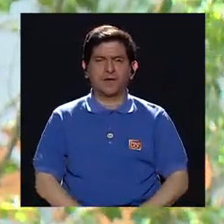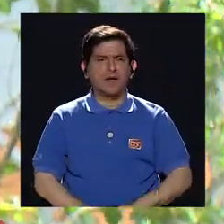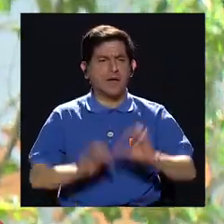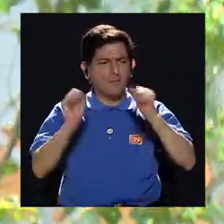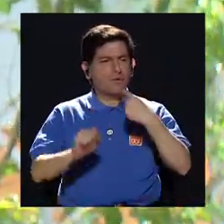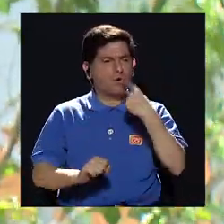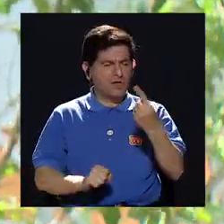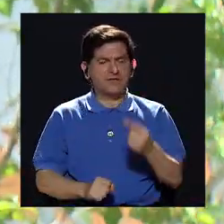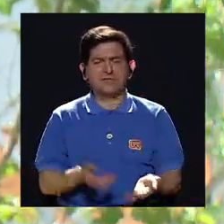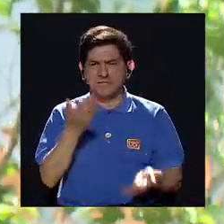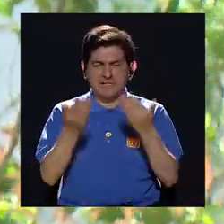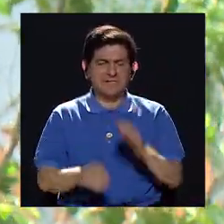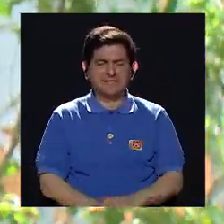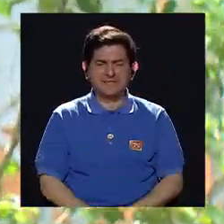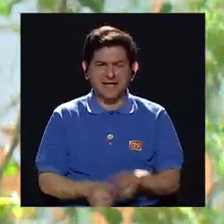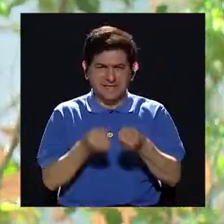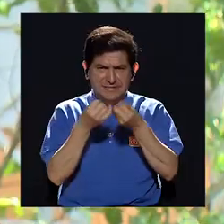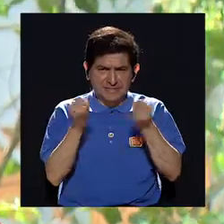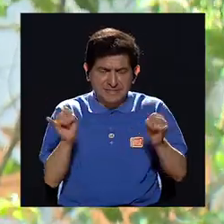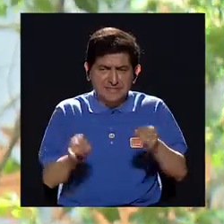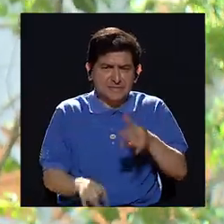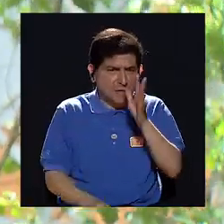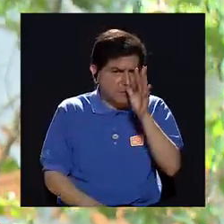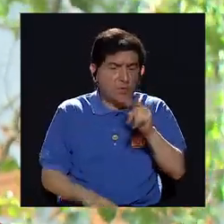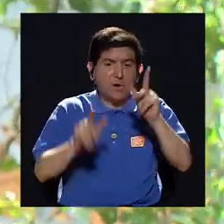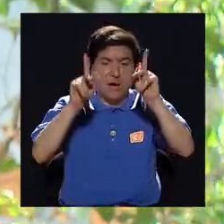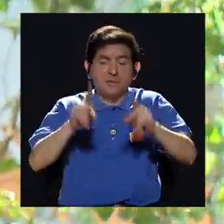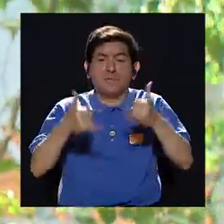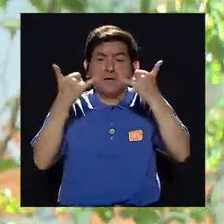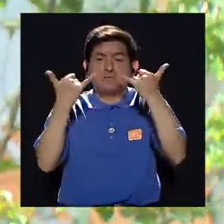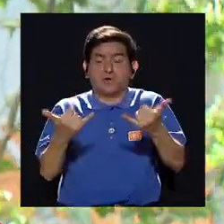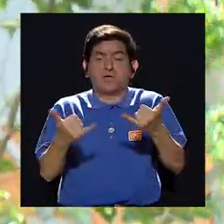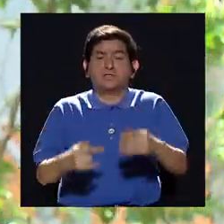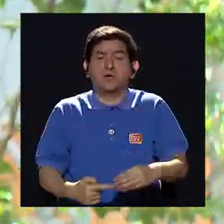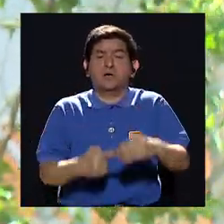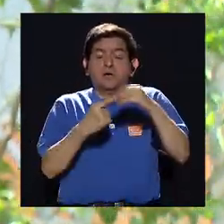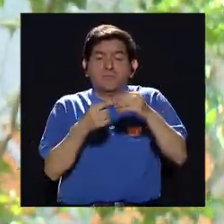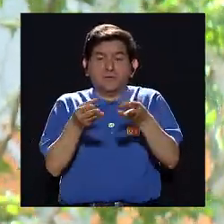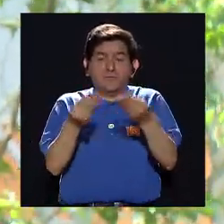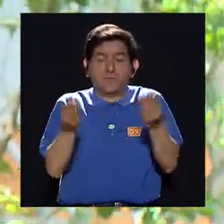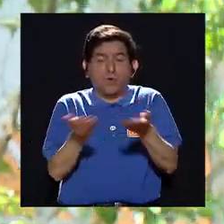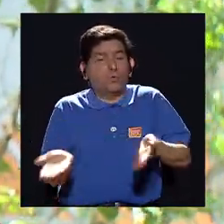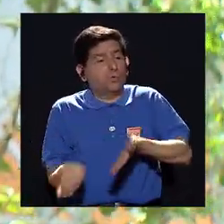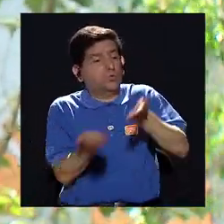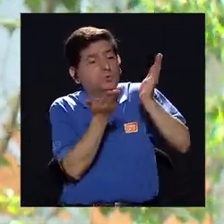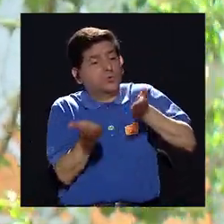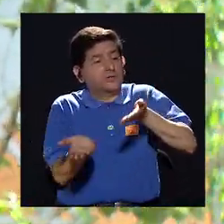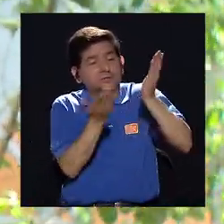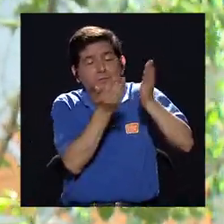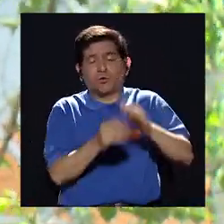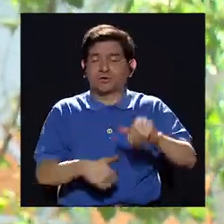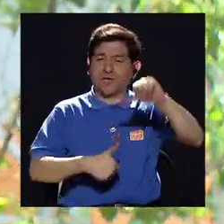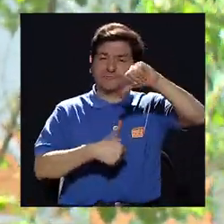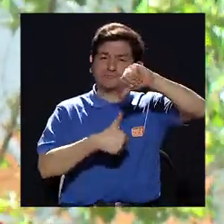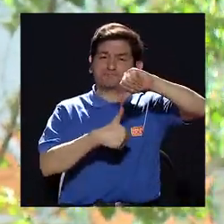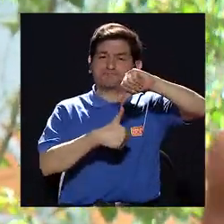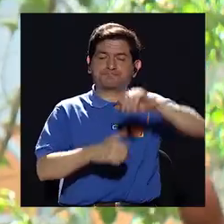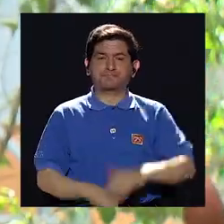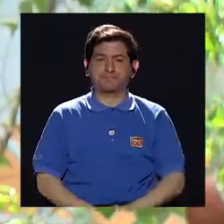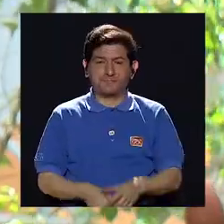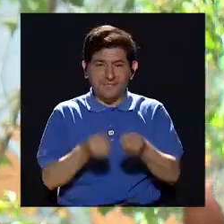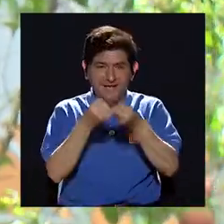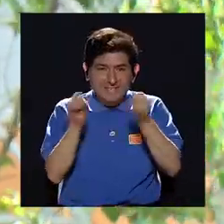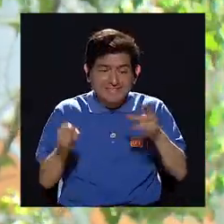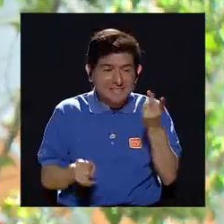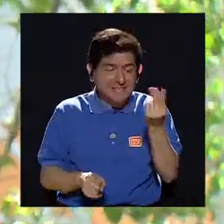casi sin sarcasmo que la gente se ha convertido en el principal producto de exportación de Centroamérica y sin el